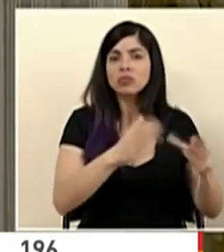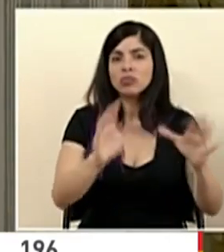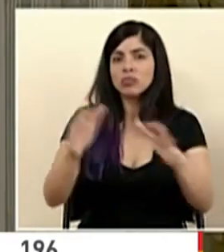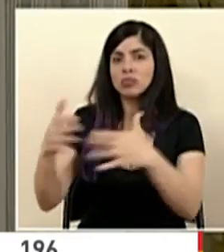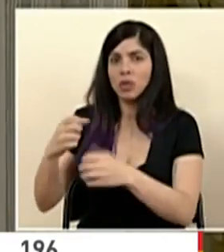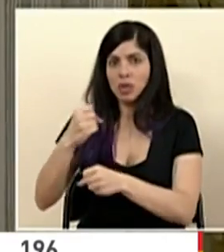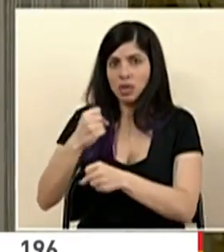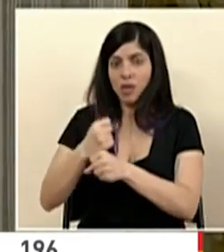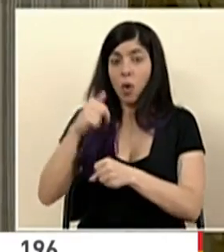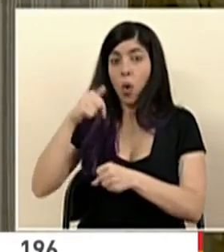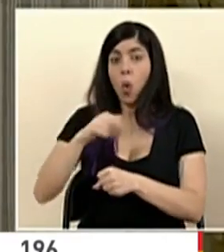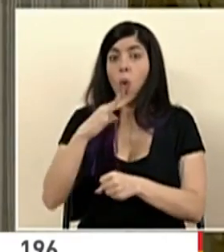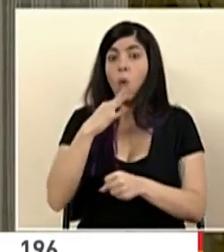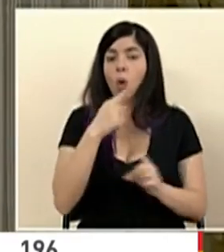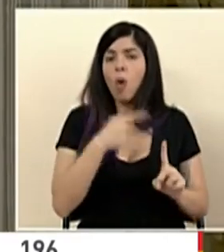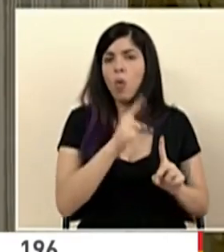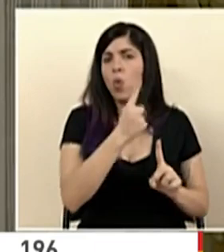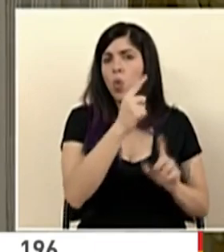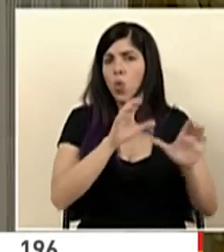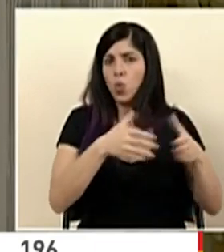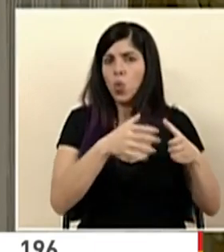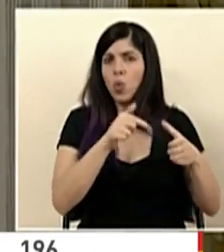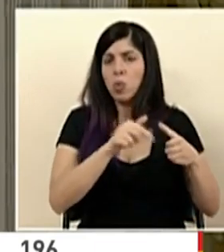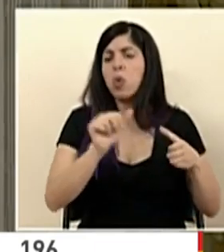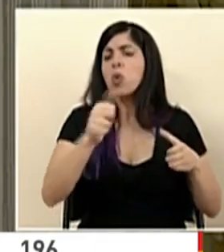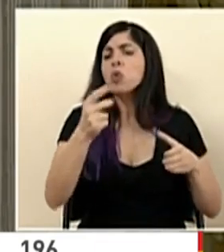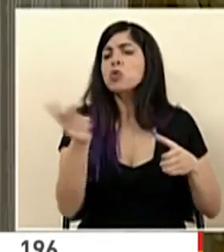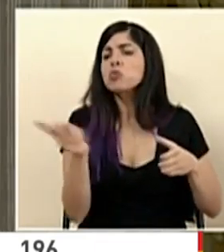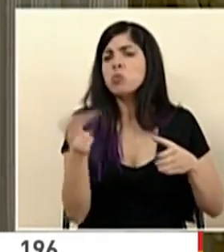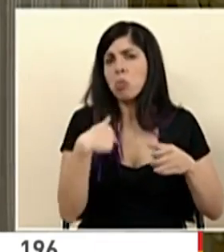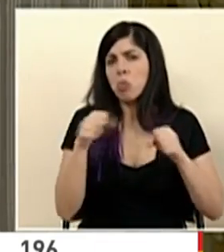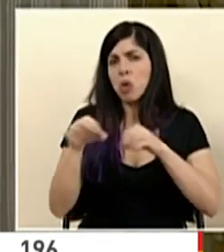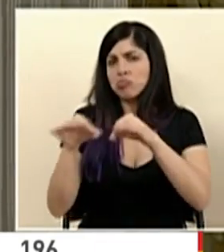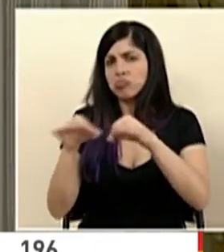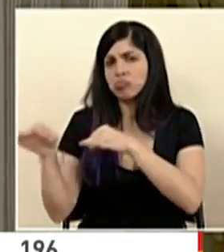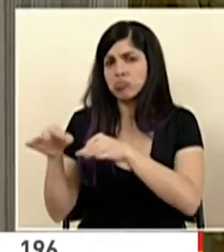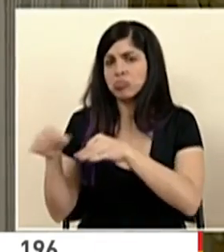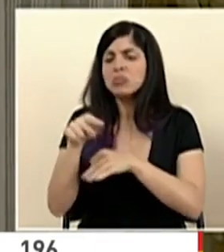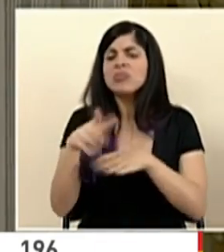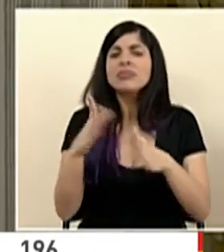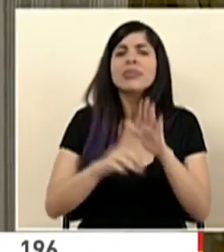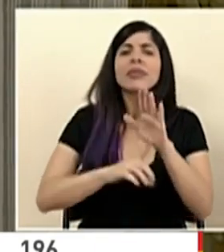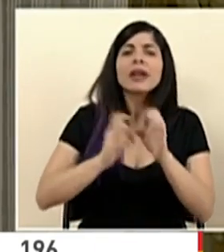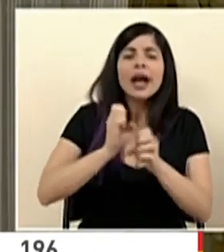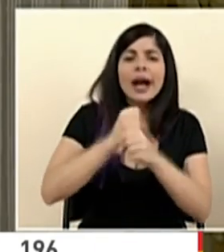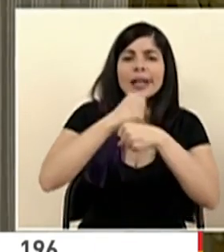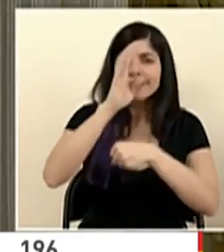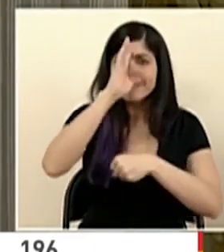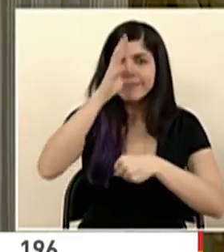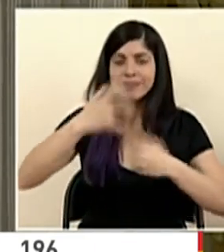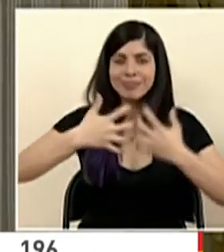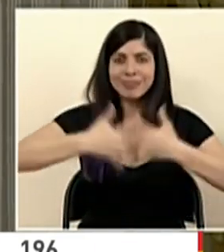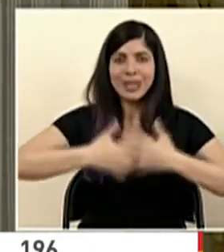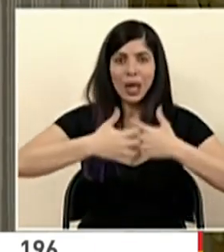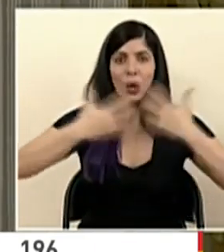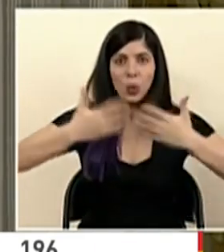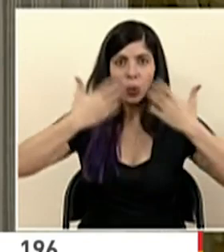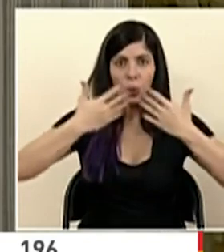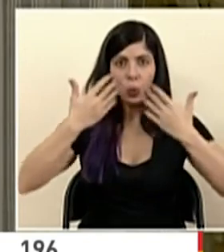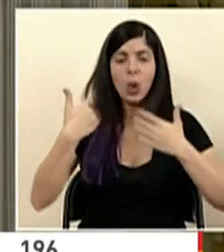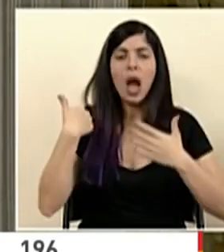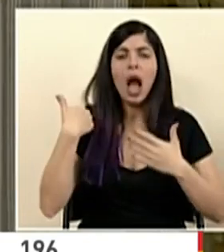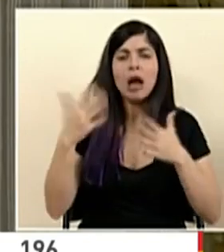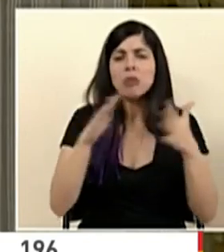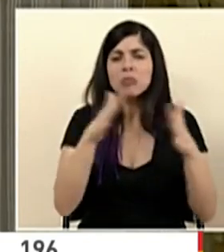vamos a hacer énfasis en uno. Les menciono cómo va nosotros dos. Estamos trabajando en el tema de desarrollo de ventiladores. Ya tenemos propuestas entre el